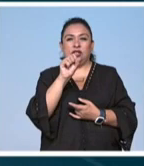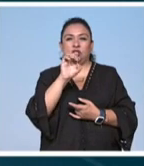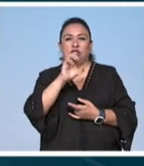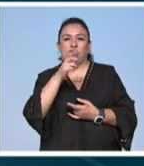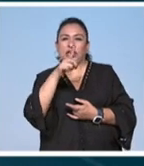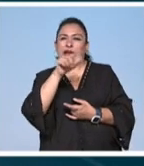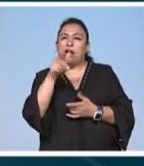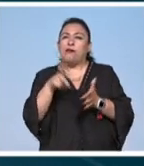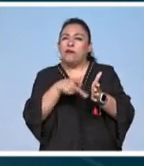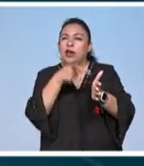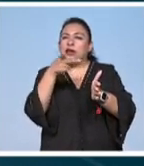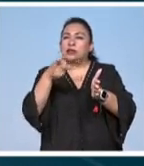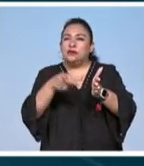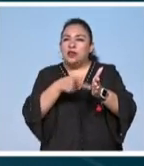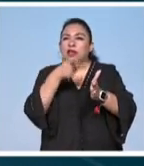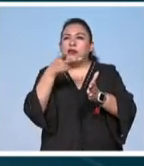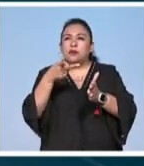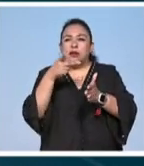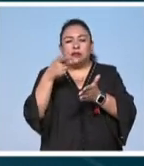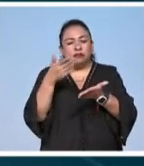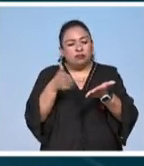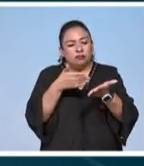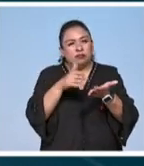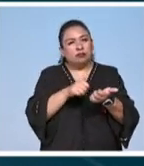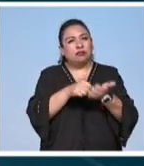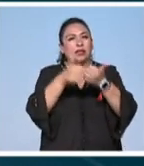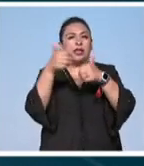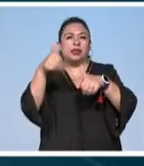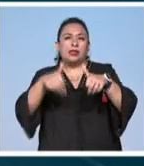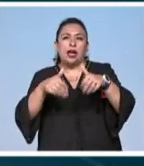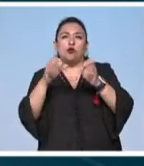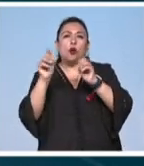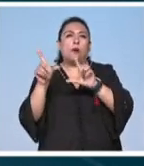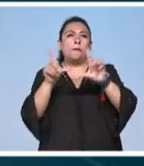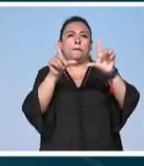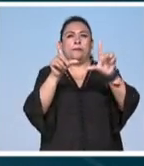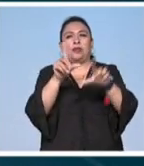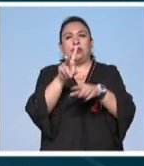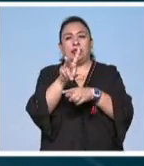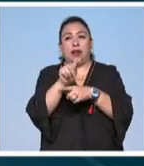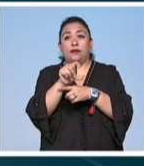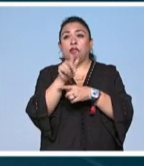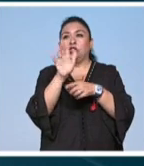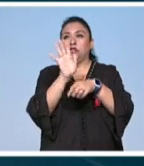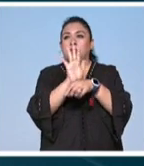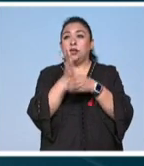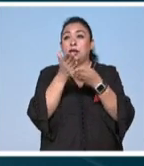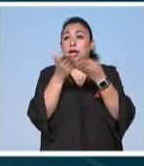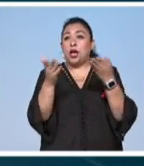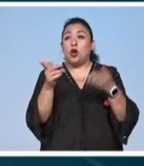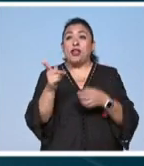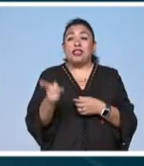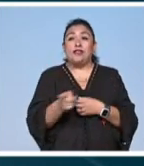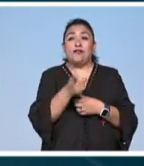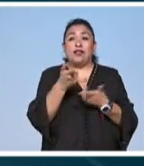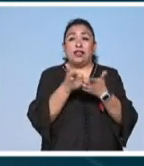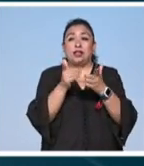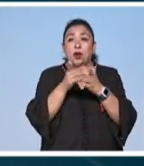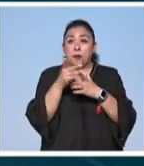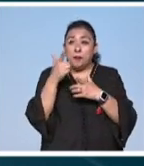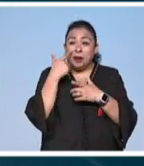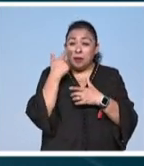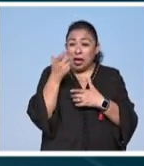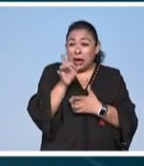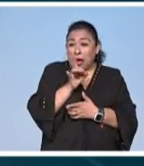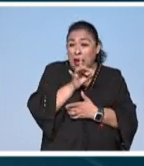que en repetidas ocasiones ha trascendido las páginas para llegar al teatro y a la pantalla grande ahora la infinita compañía explora este clásico